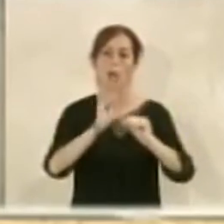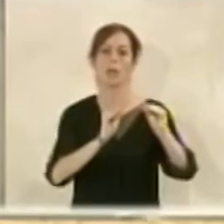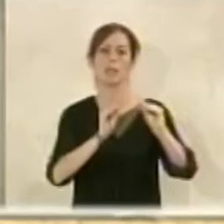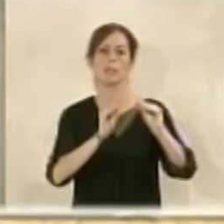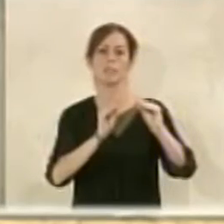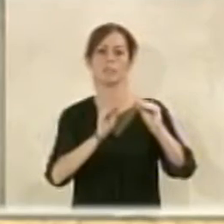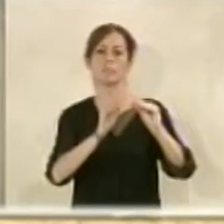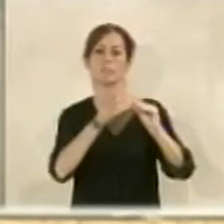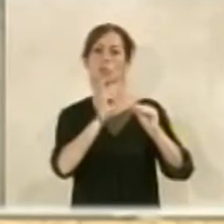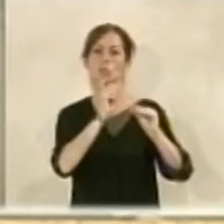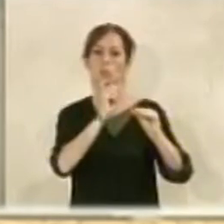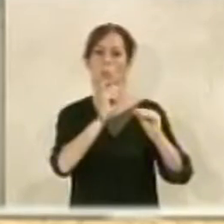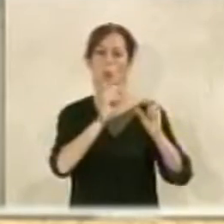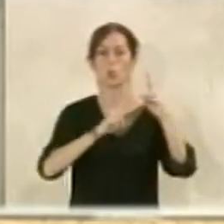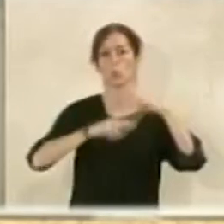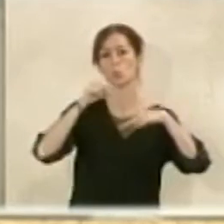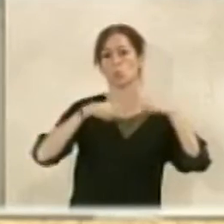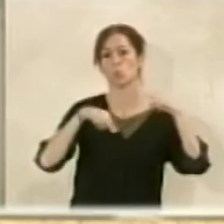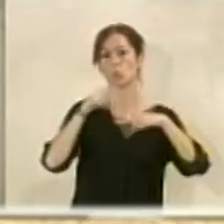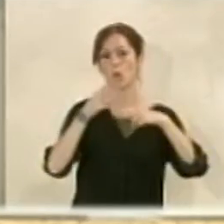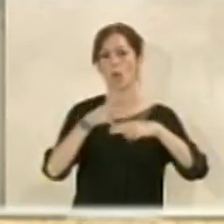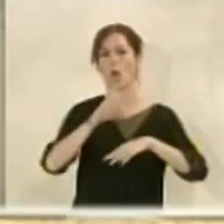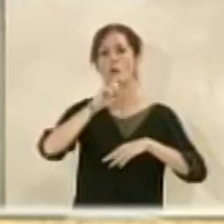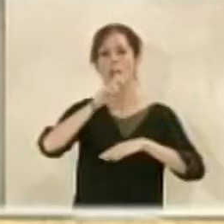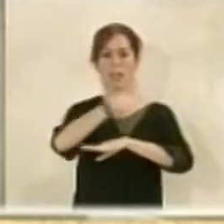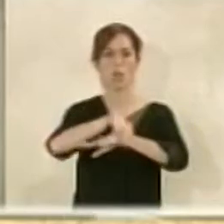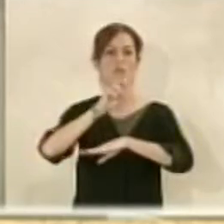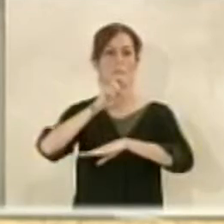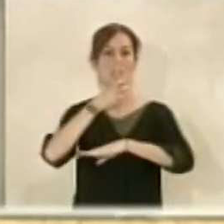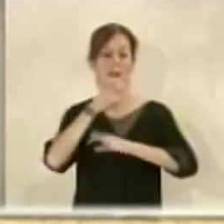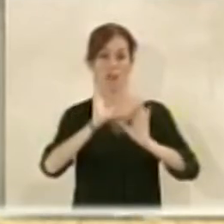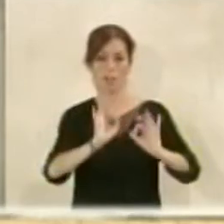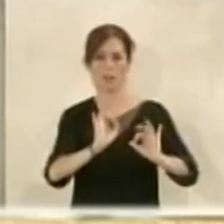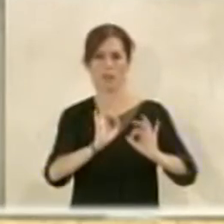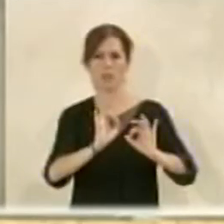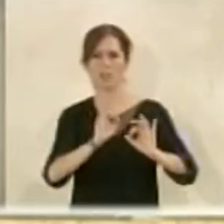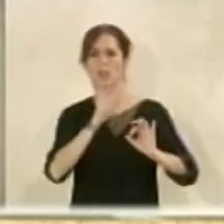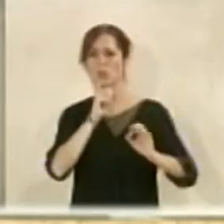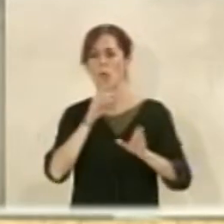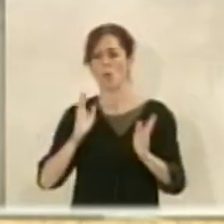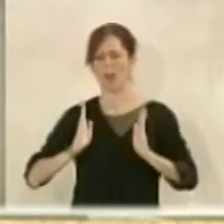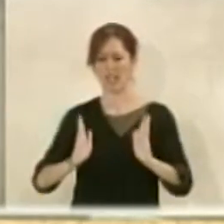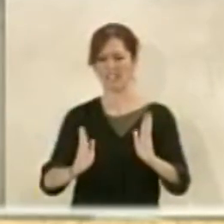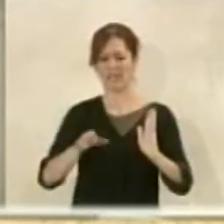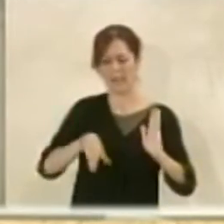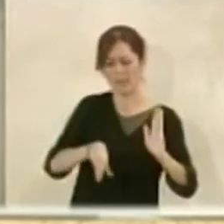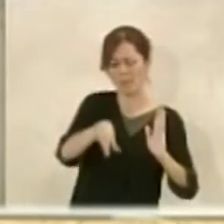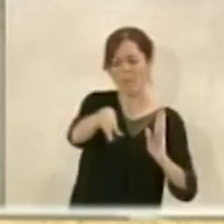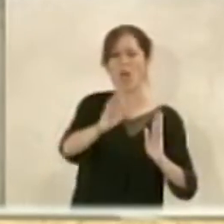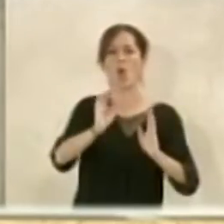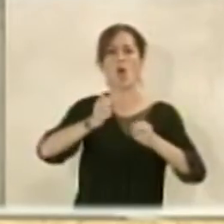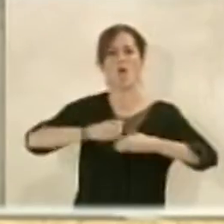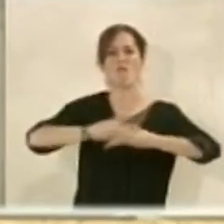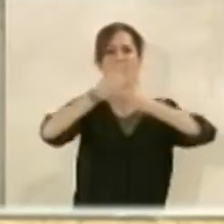esa manera discordante de construir la rama en hoy por verano que hay medianeras que hay fachadas